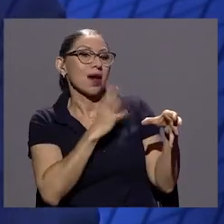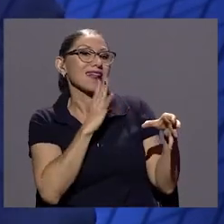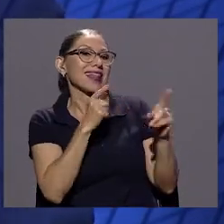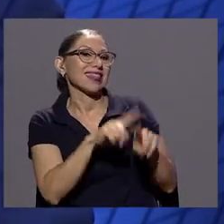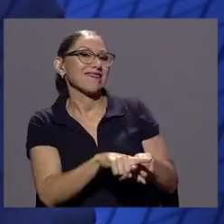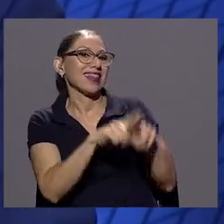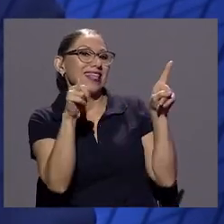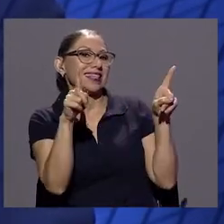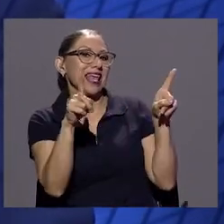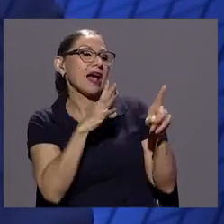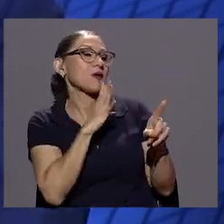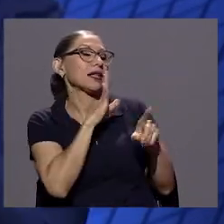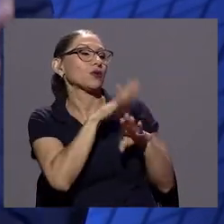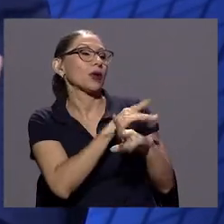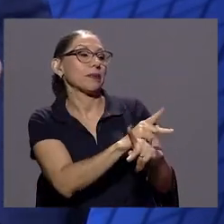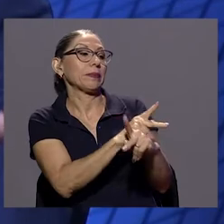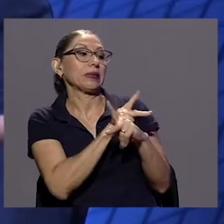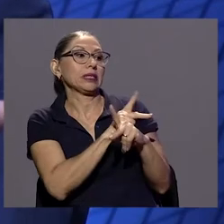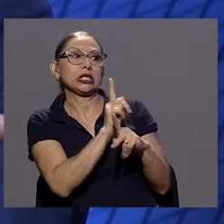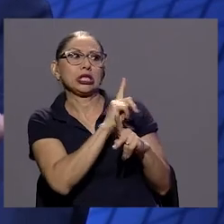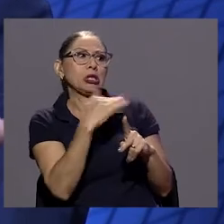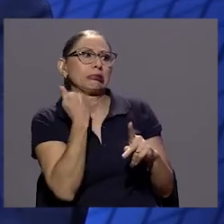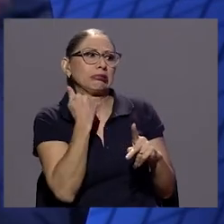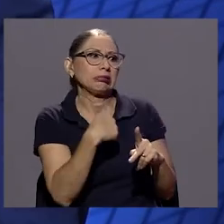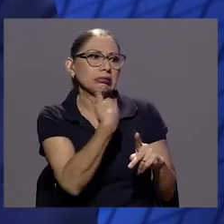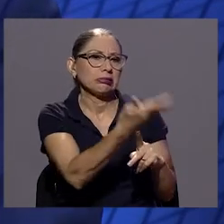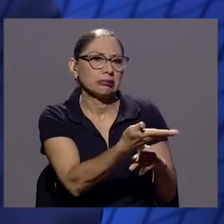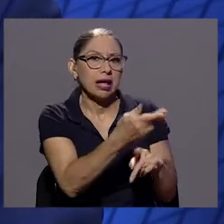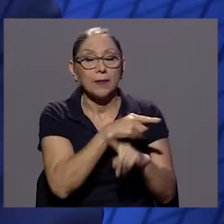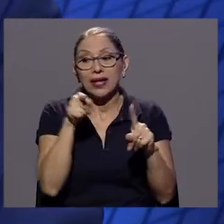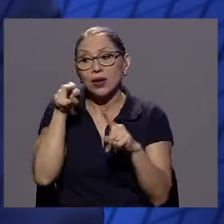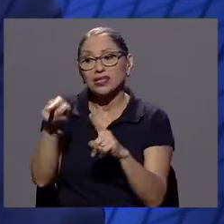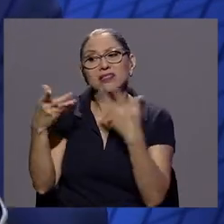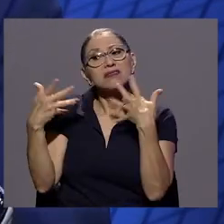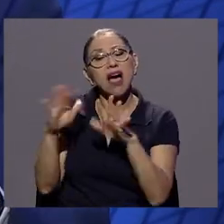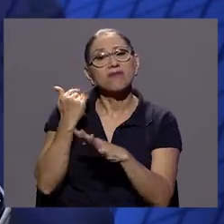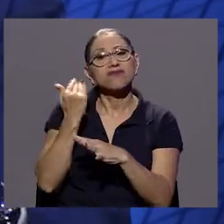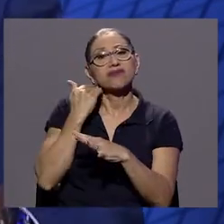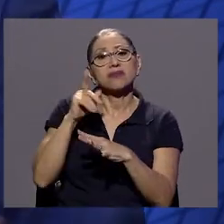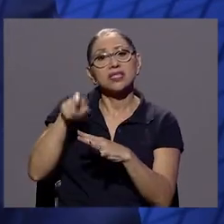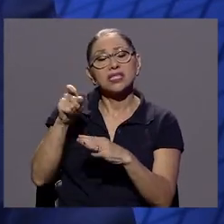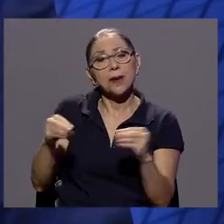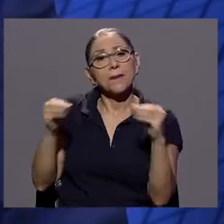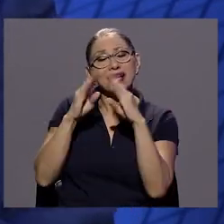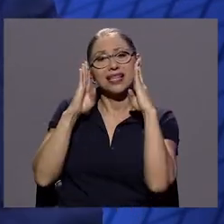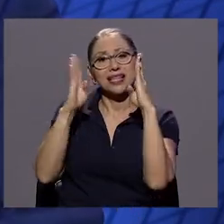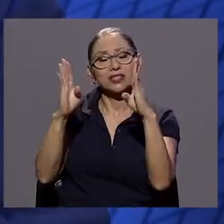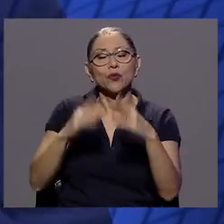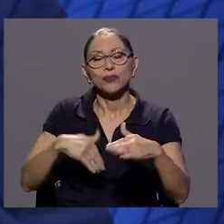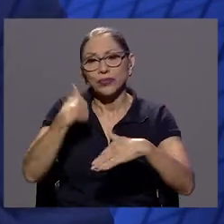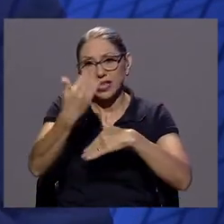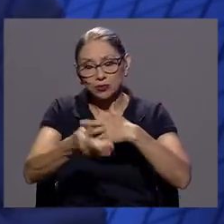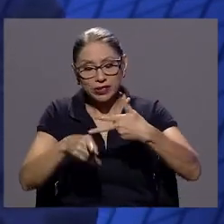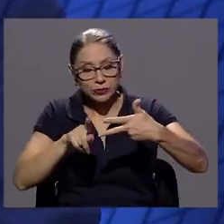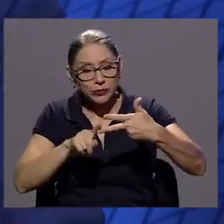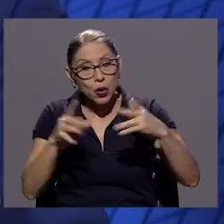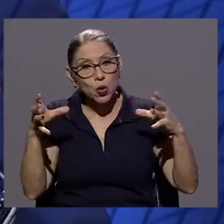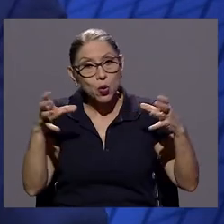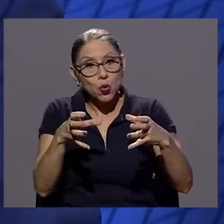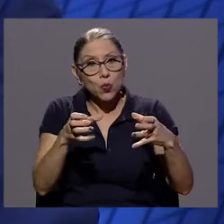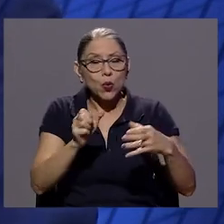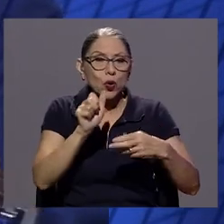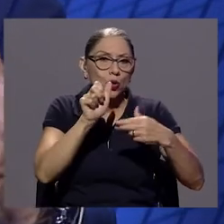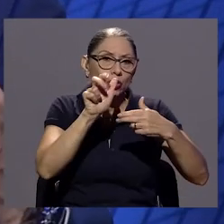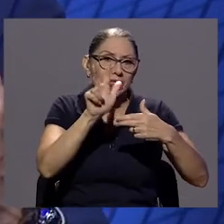llegarle con una perspectiva preventiva. Este segundo segmento sí requiere una mayor atención. Después tenemos un grupo 3, que ahí ya